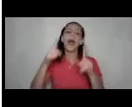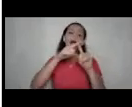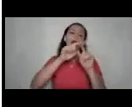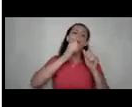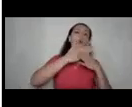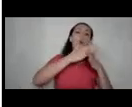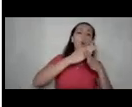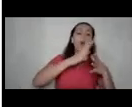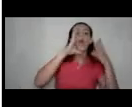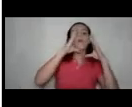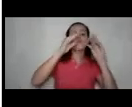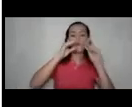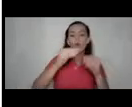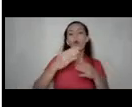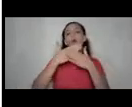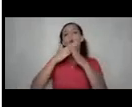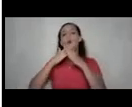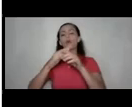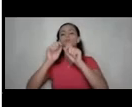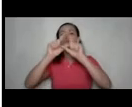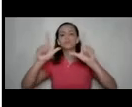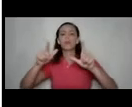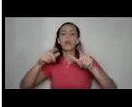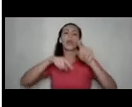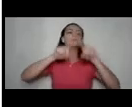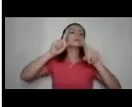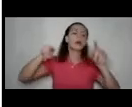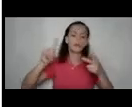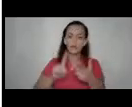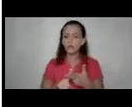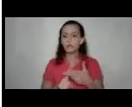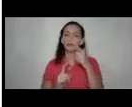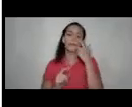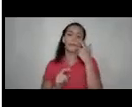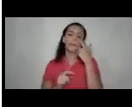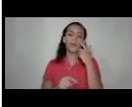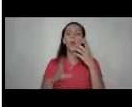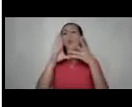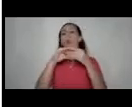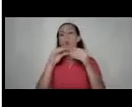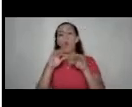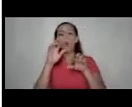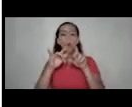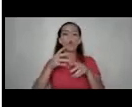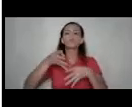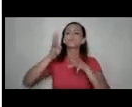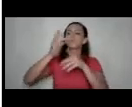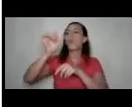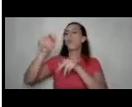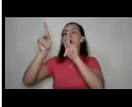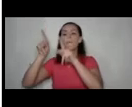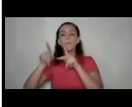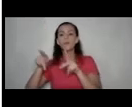información compartir infográficos estadísticas comentarios posteos de otras personas que